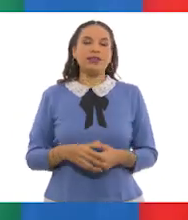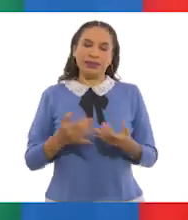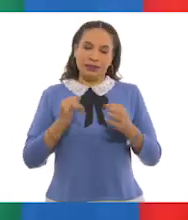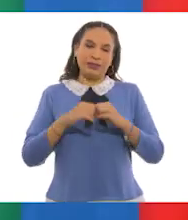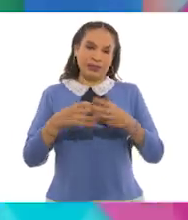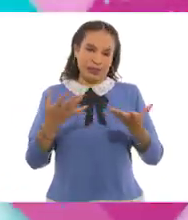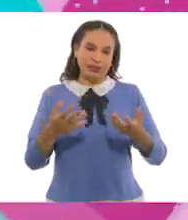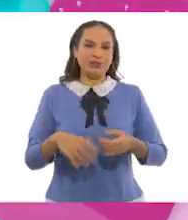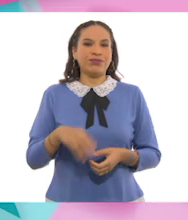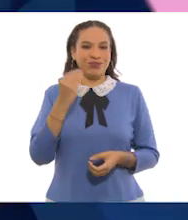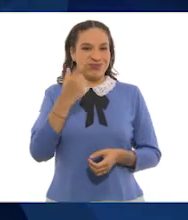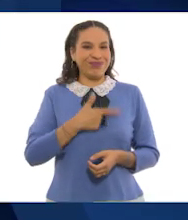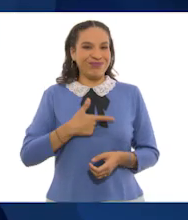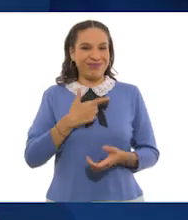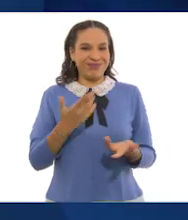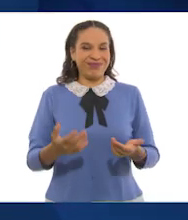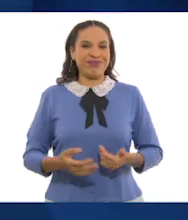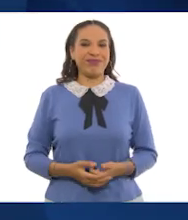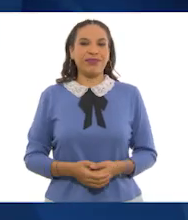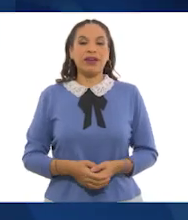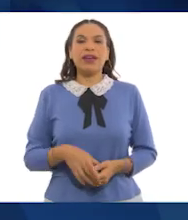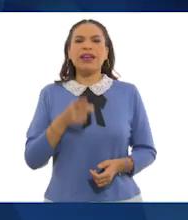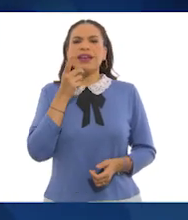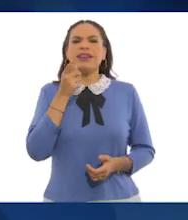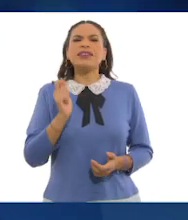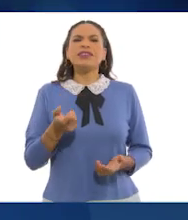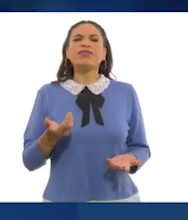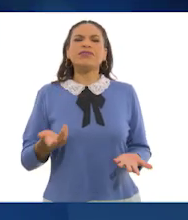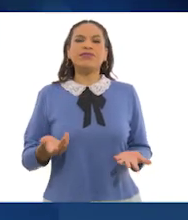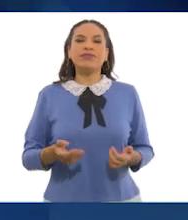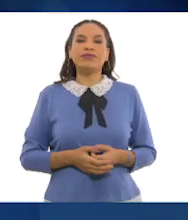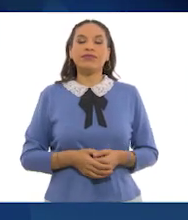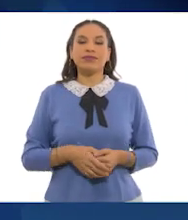que sí, maestra. Con mucho gusto. El dice...